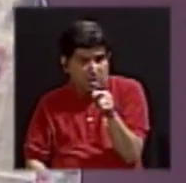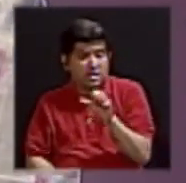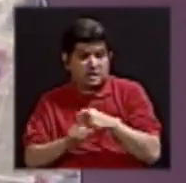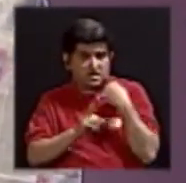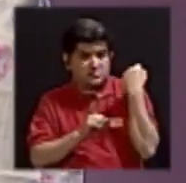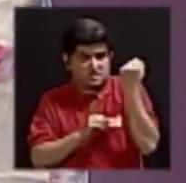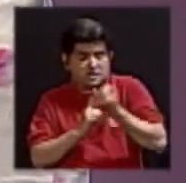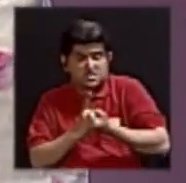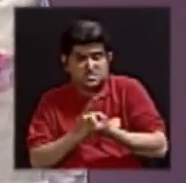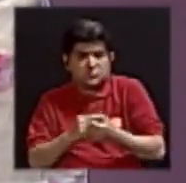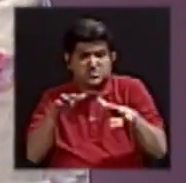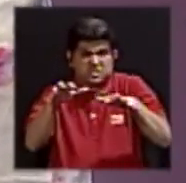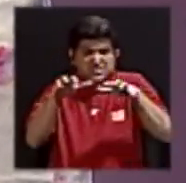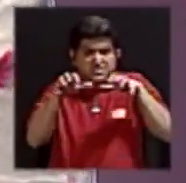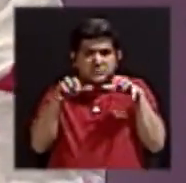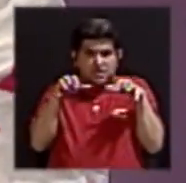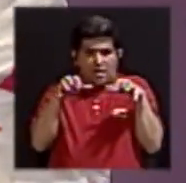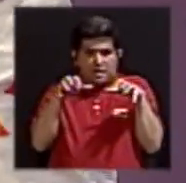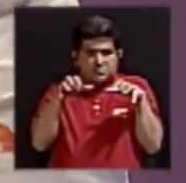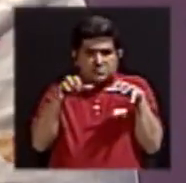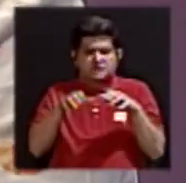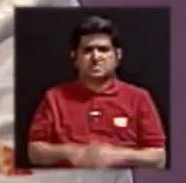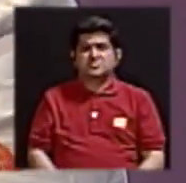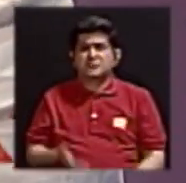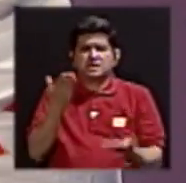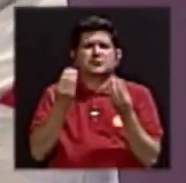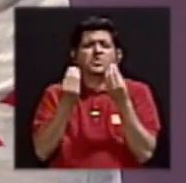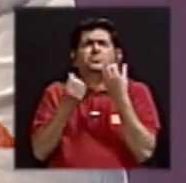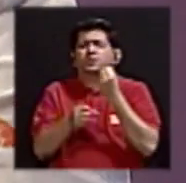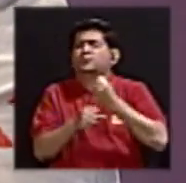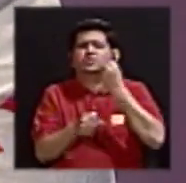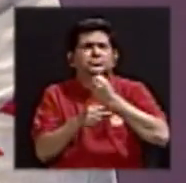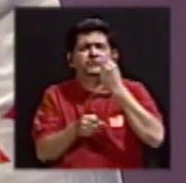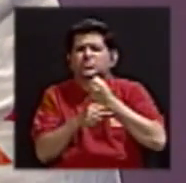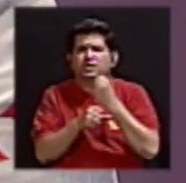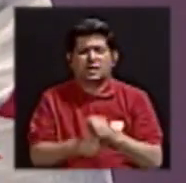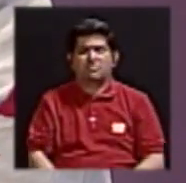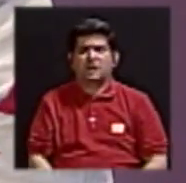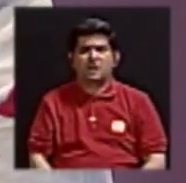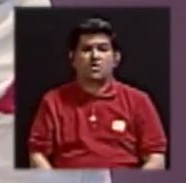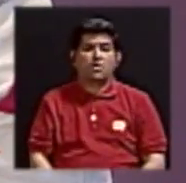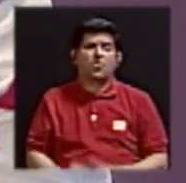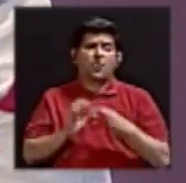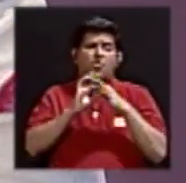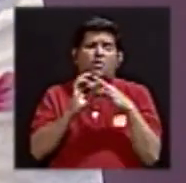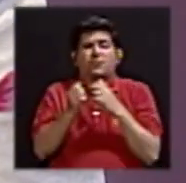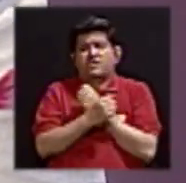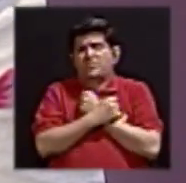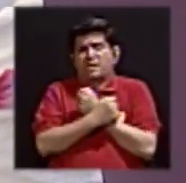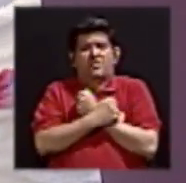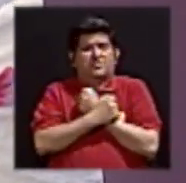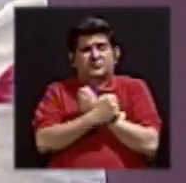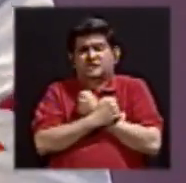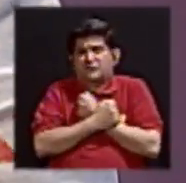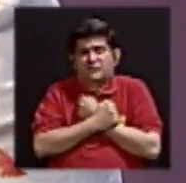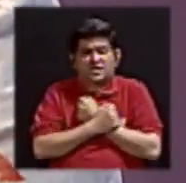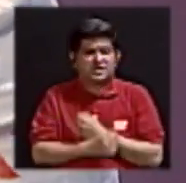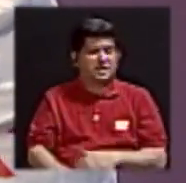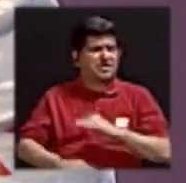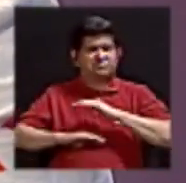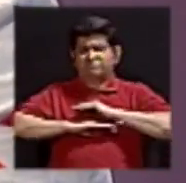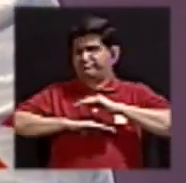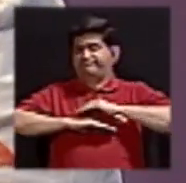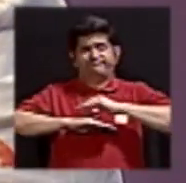situaciones, digamos, de estrés, de exceso de trabajo, de relaciones afectivas no